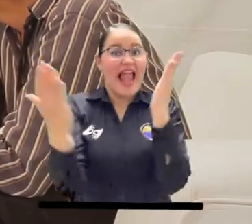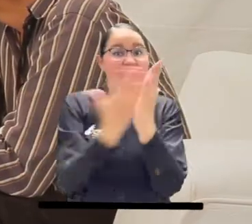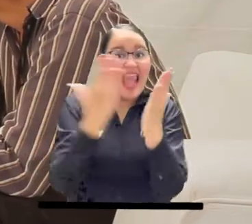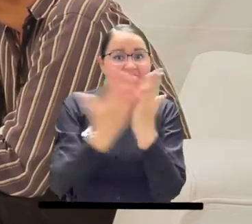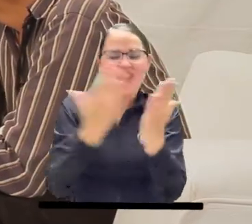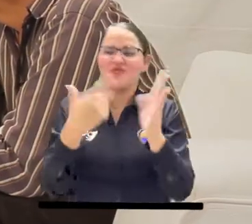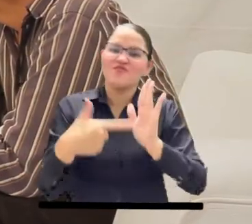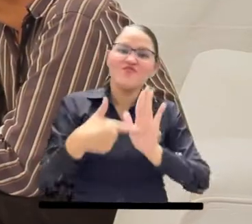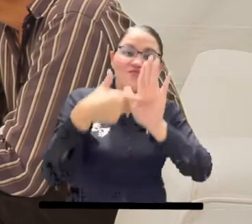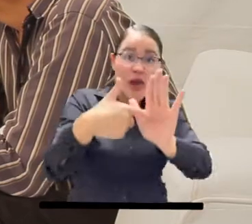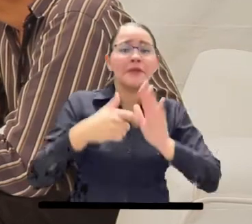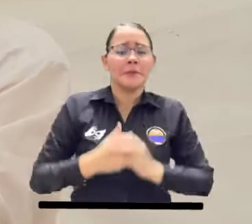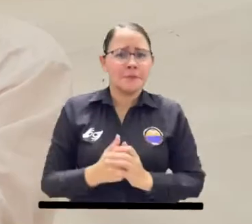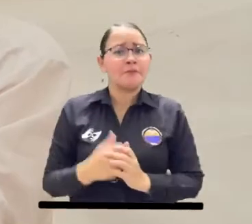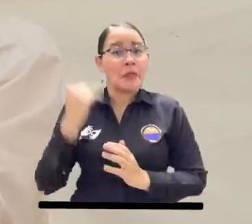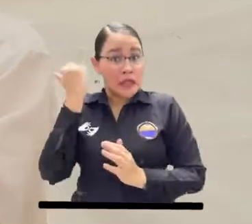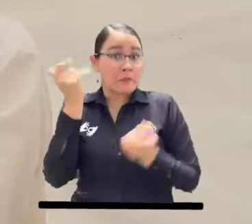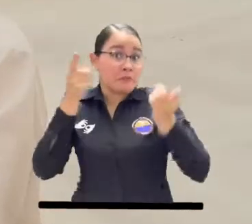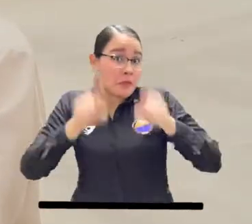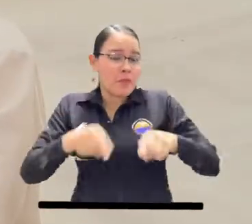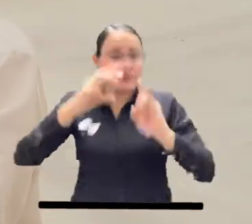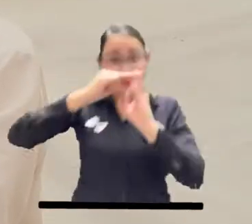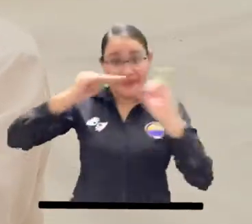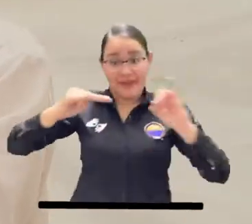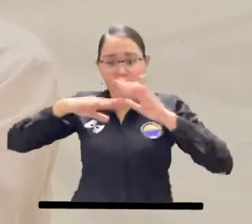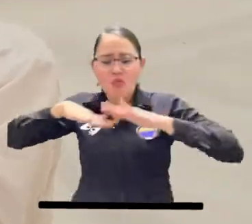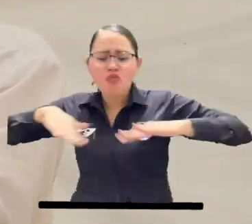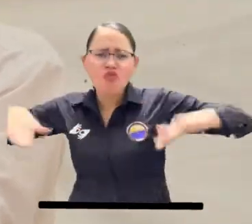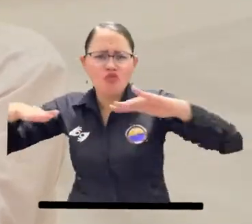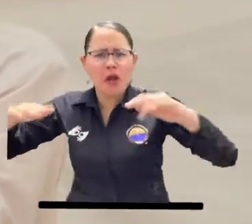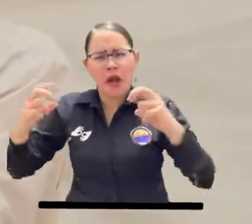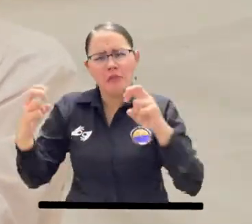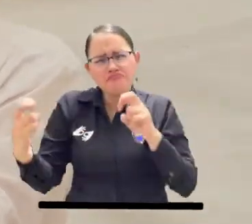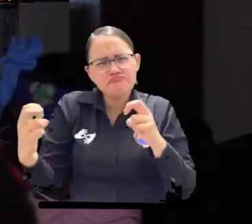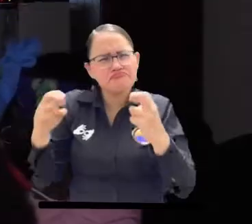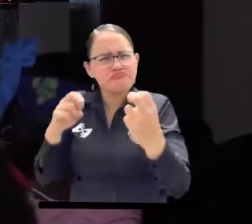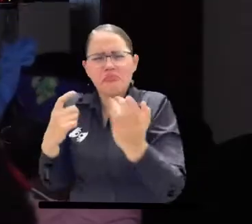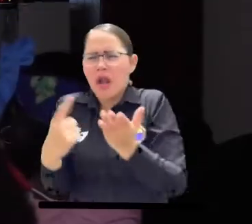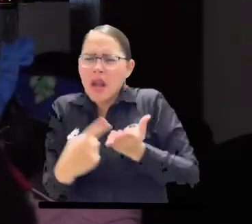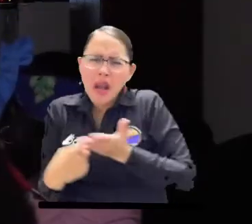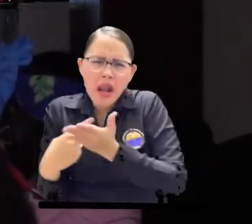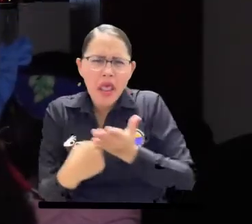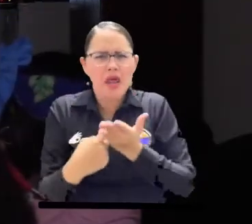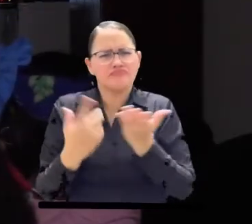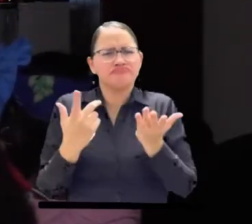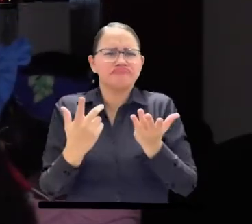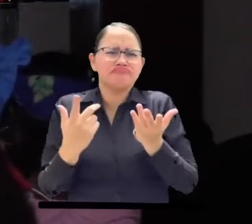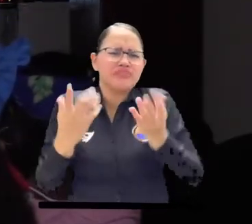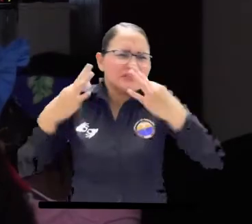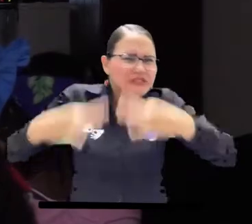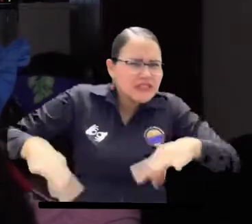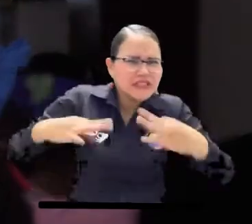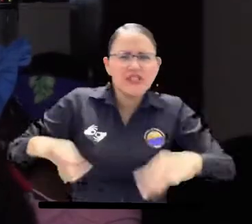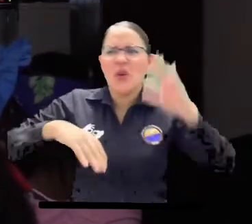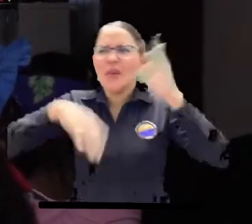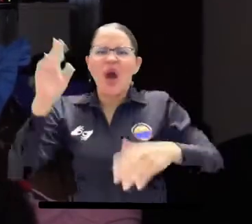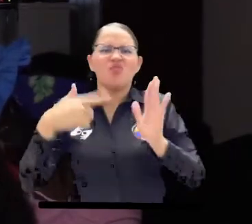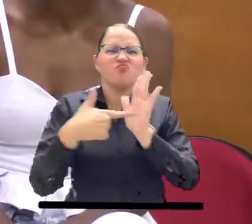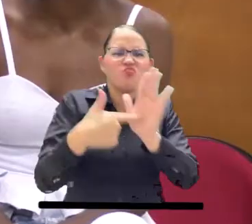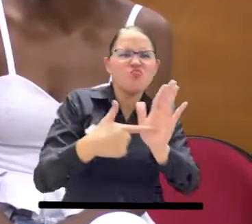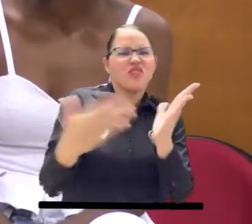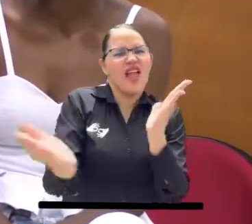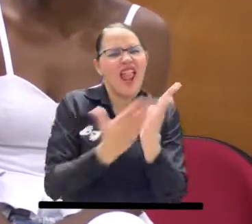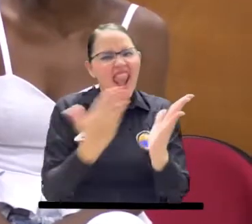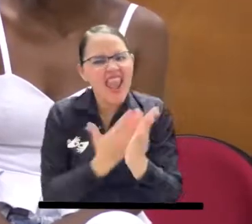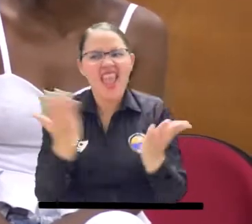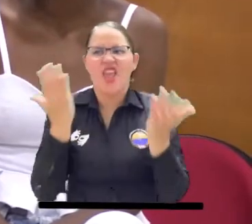en la universidad, sobre todo para hacer comentarios, presentaciones de libros y todo lo relacionado a las actividades